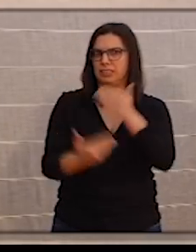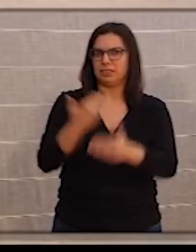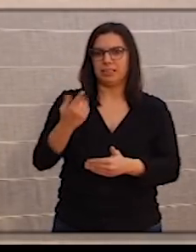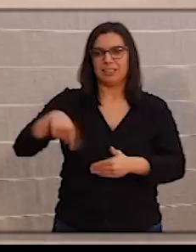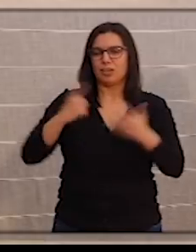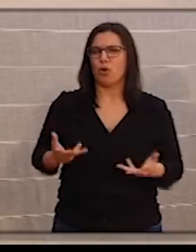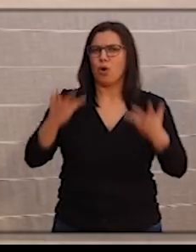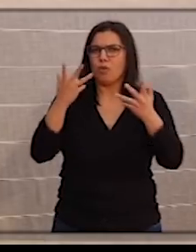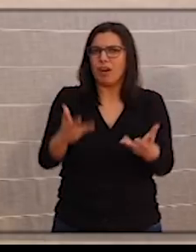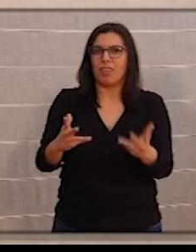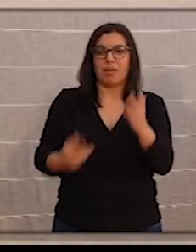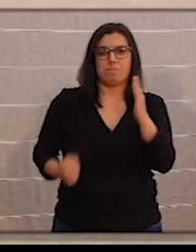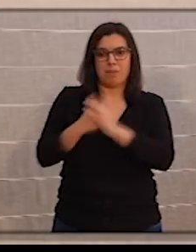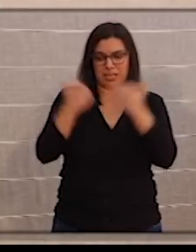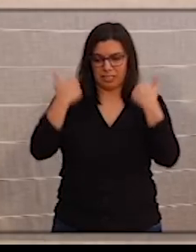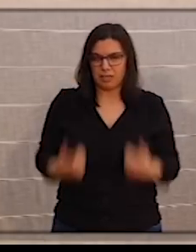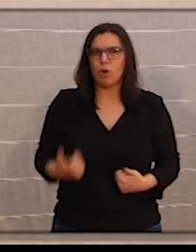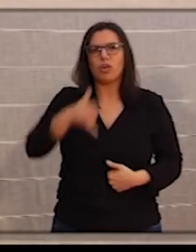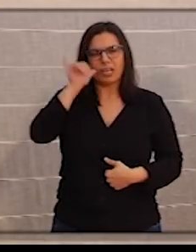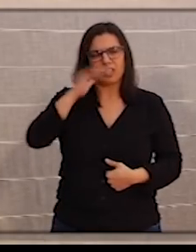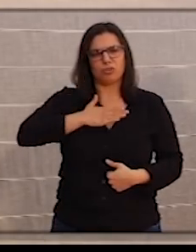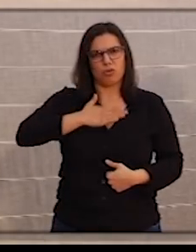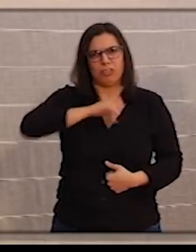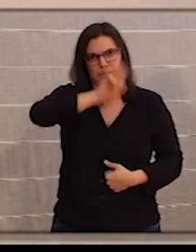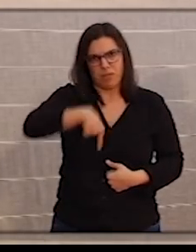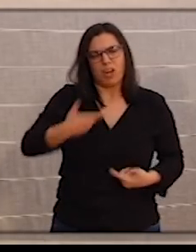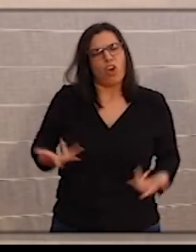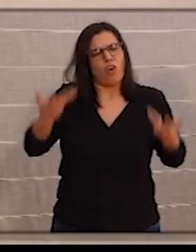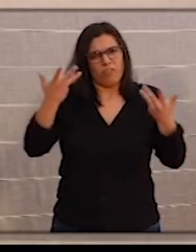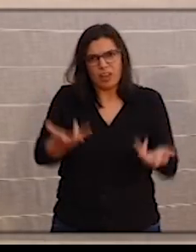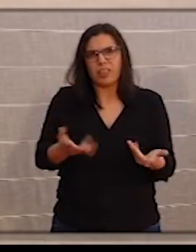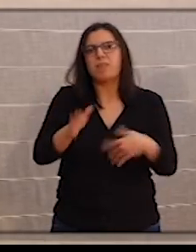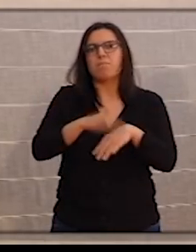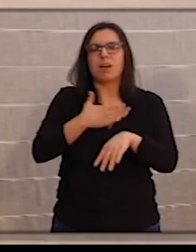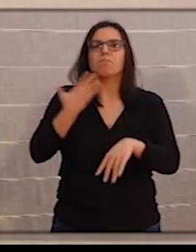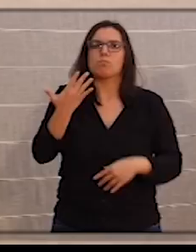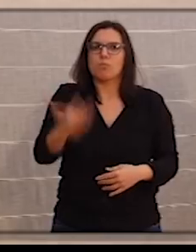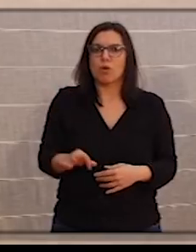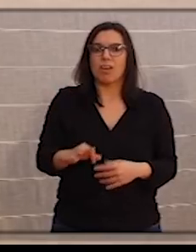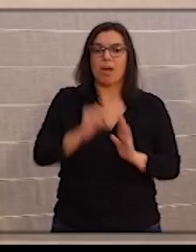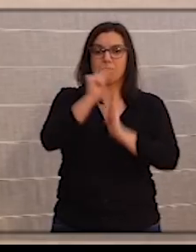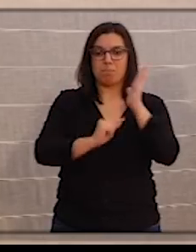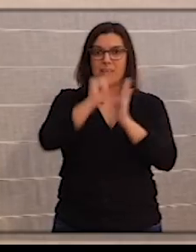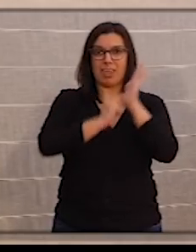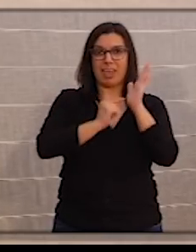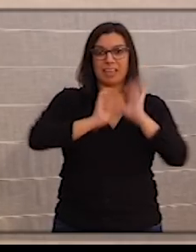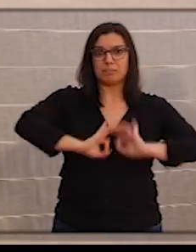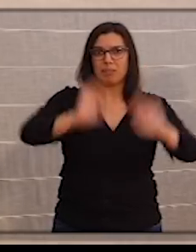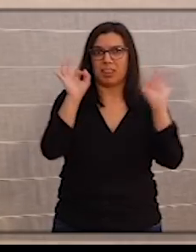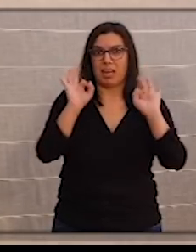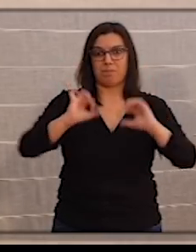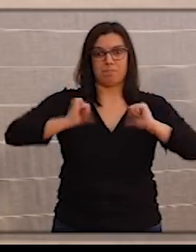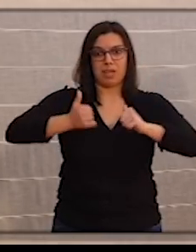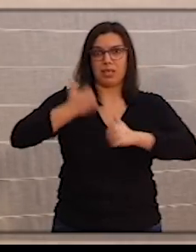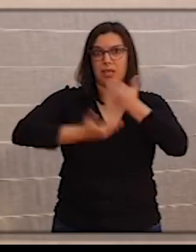todo de su parte, incluso su riesgo personal, para permitir que las medidas excepcionales puestas en